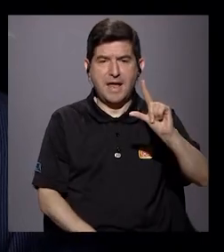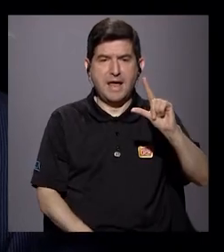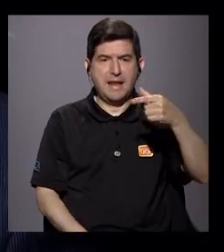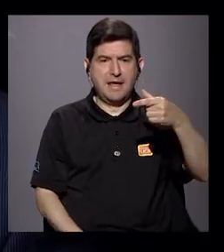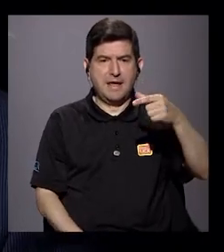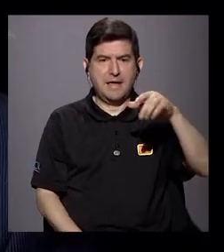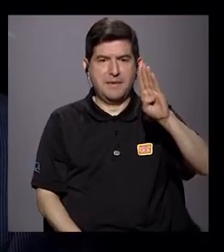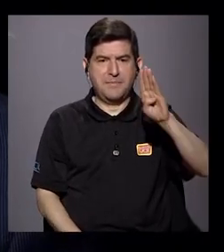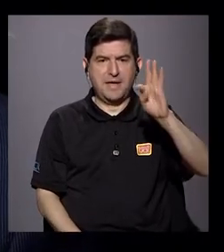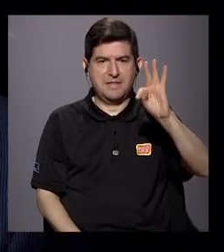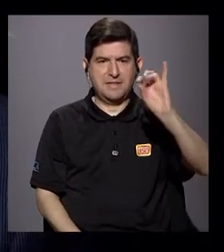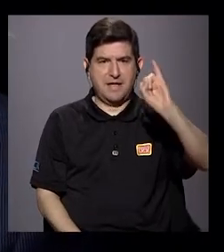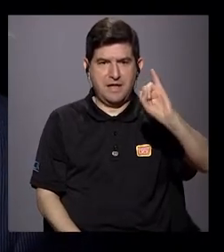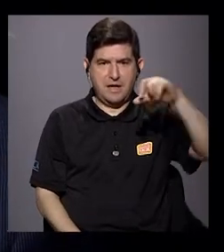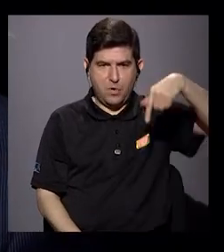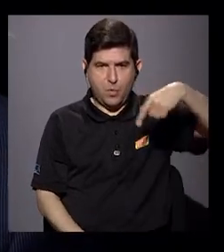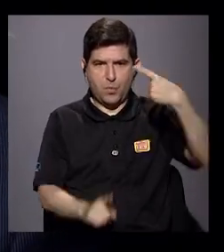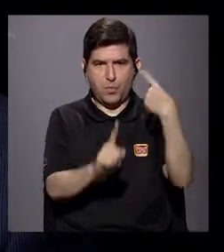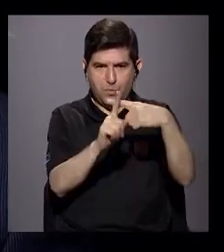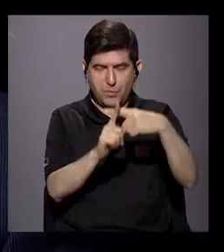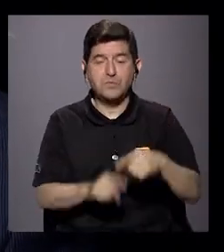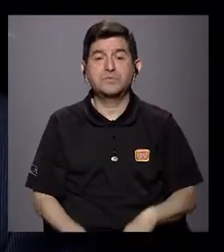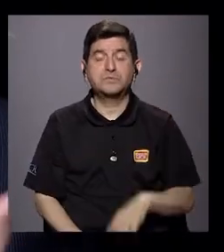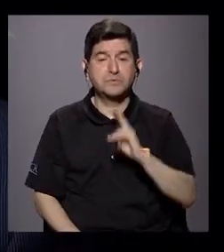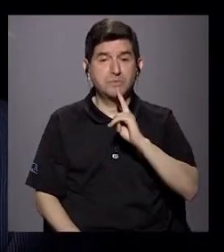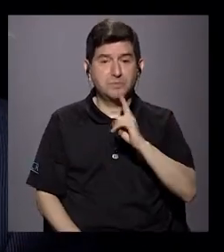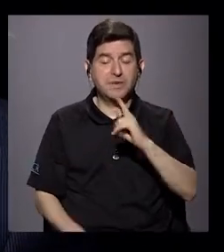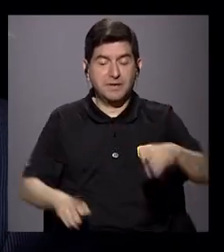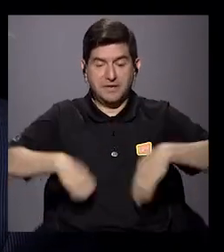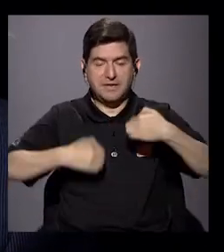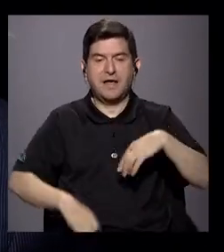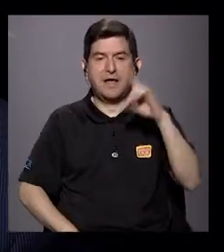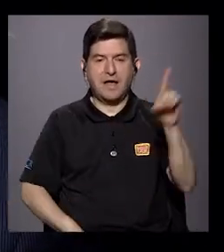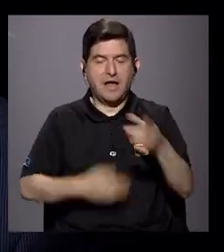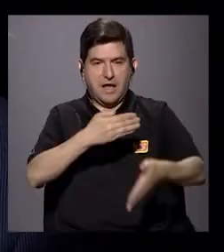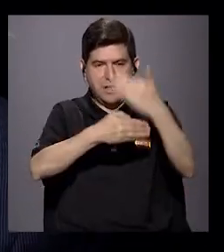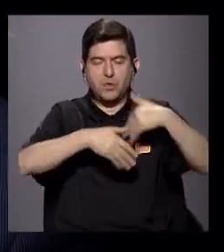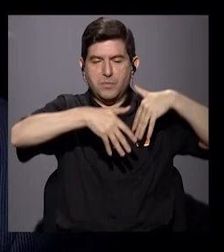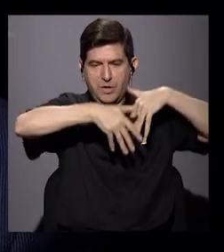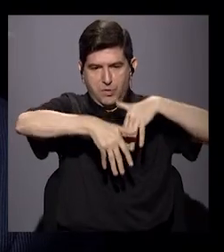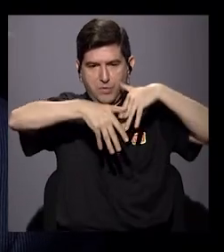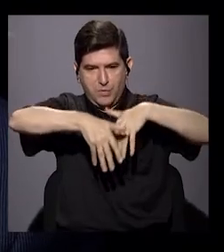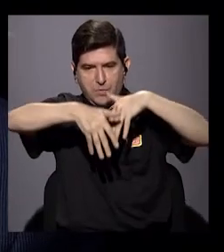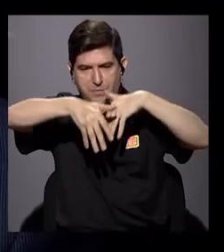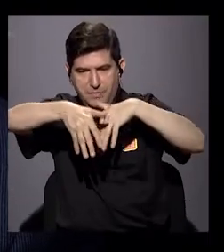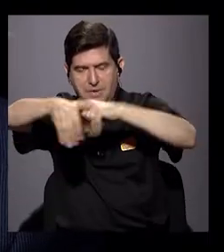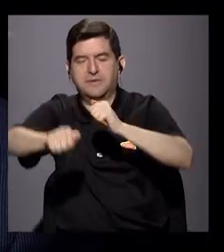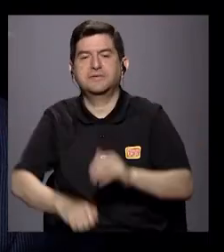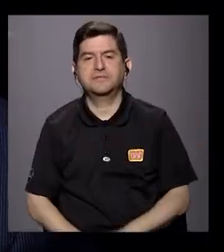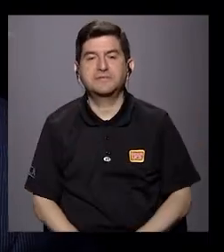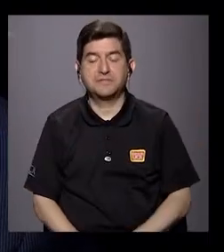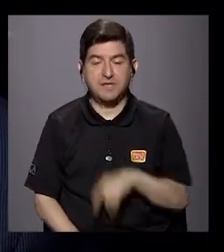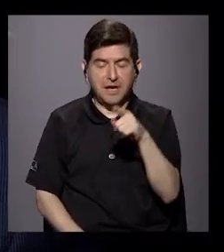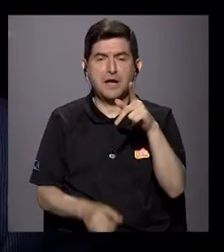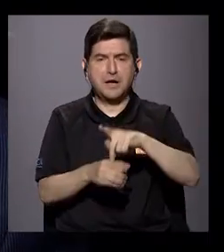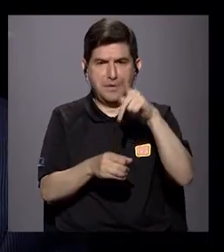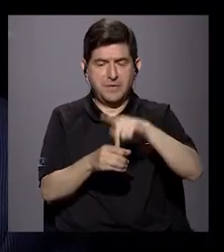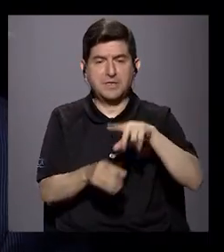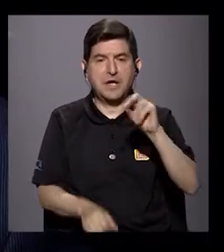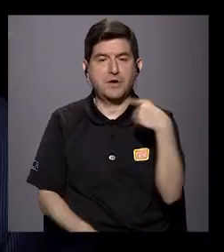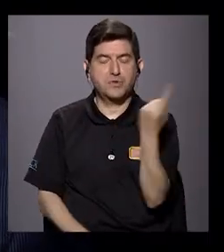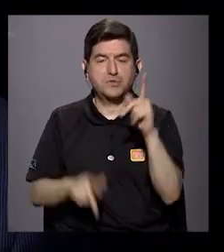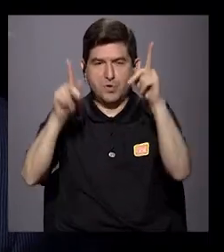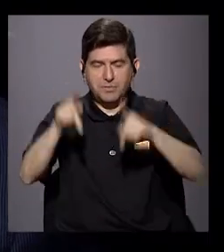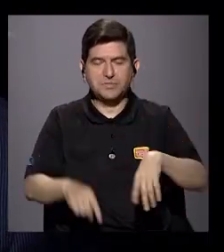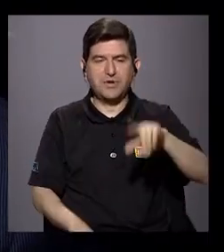LGTBI son parte. Es una realidad que existe. Bueno, casualmente el domingo pasado tuvimos la marcha y en la marcha participan